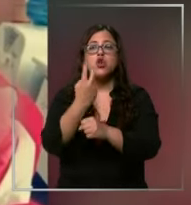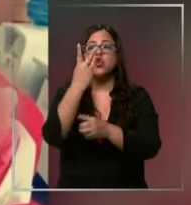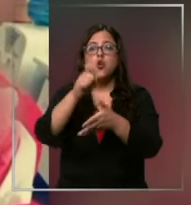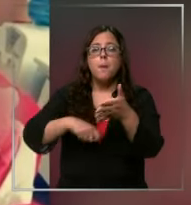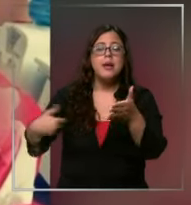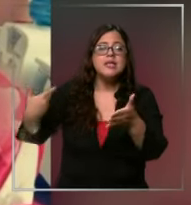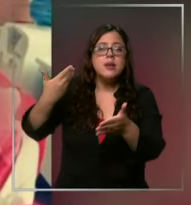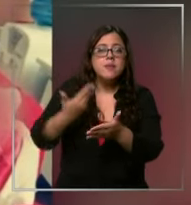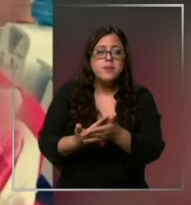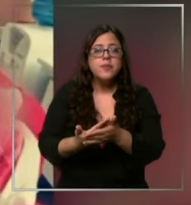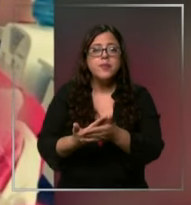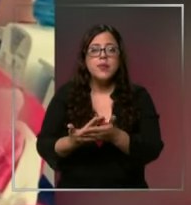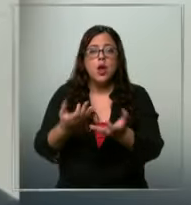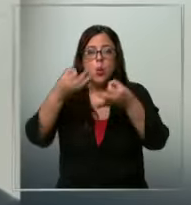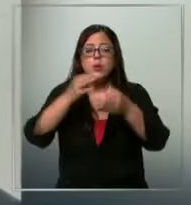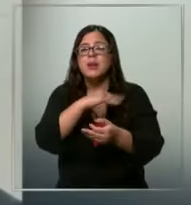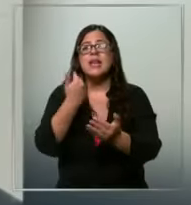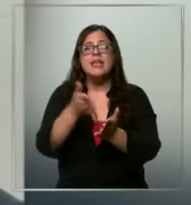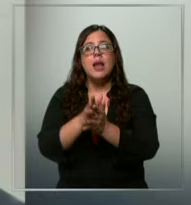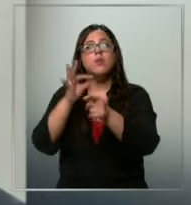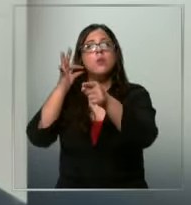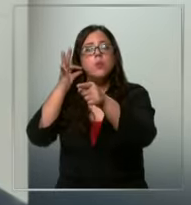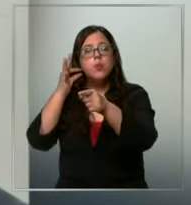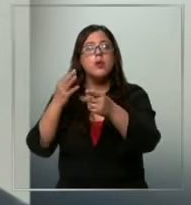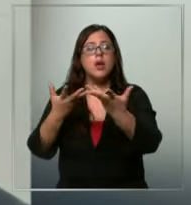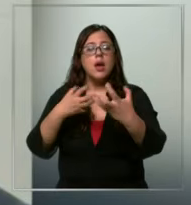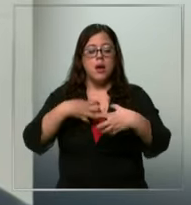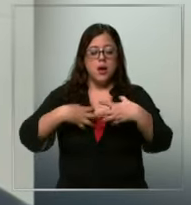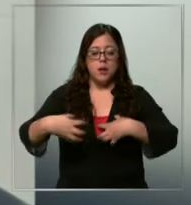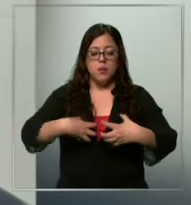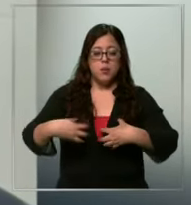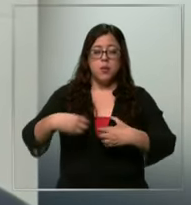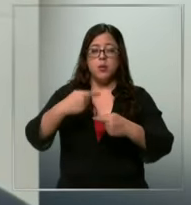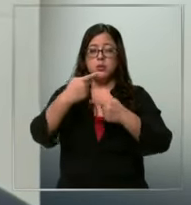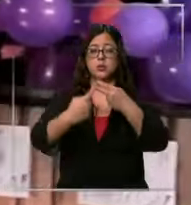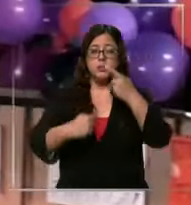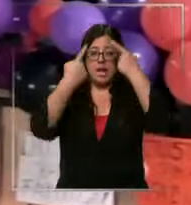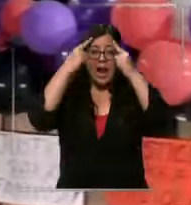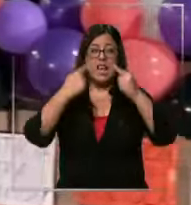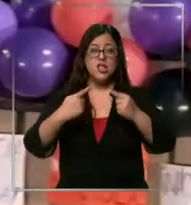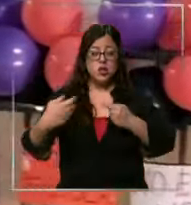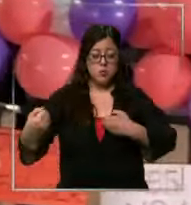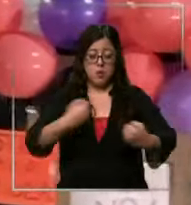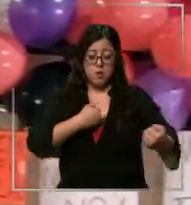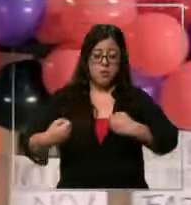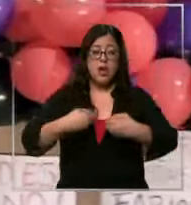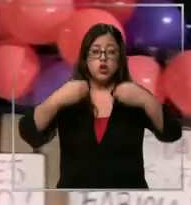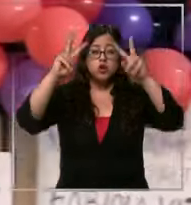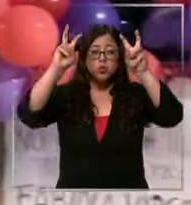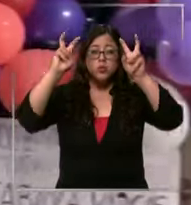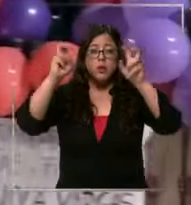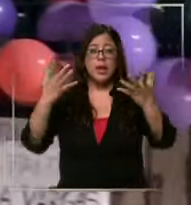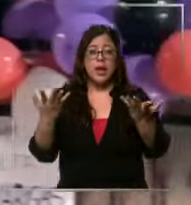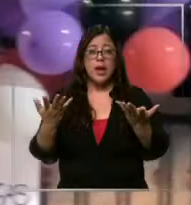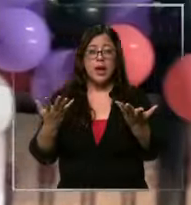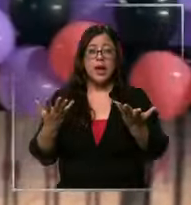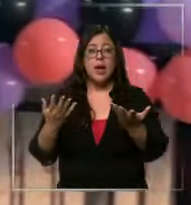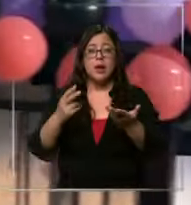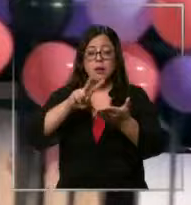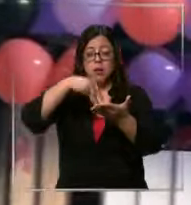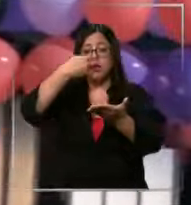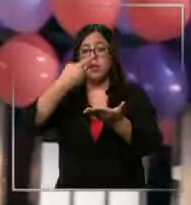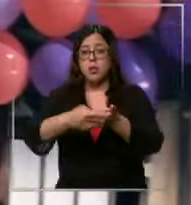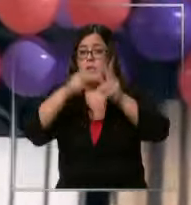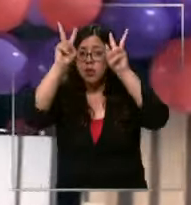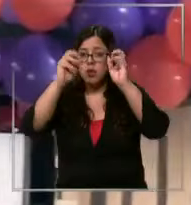matrona del Hospital de Arica, que tras una falla multiorgánica producto de diversas lesiones, supuestamente provocadas por una caída